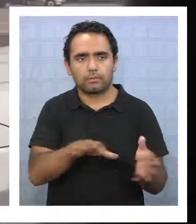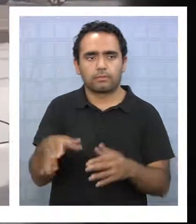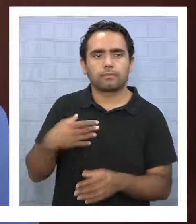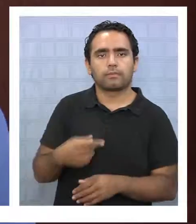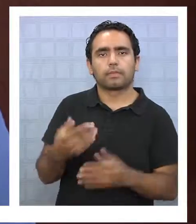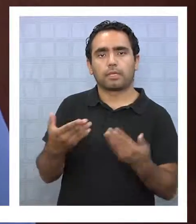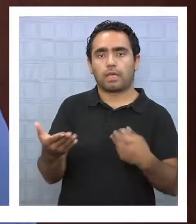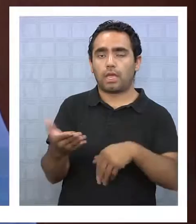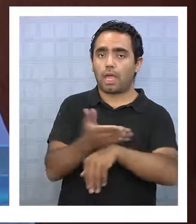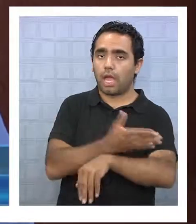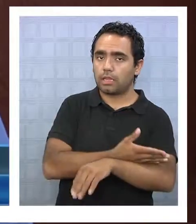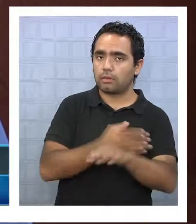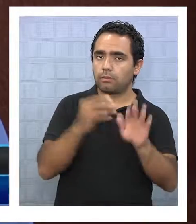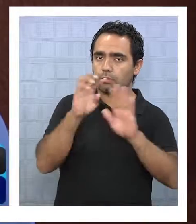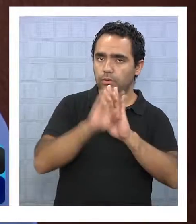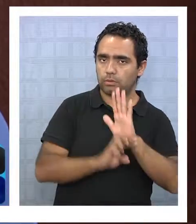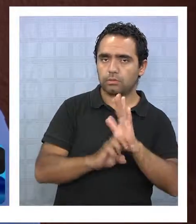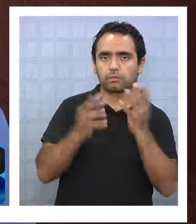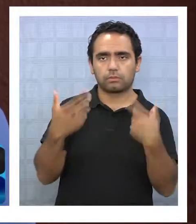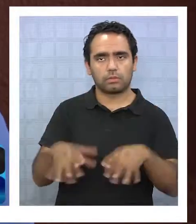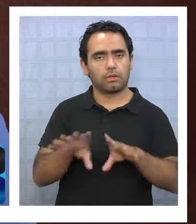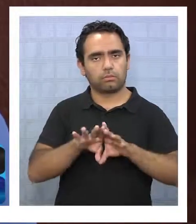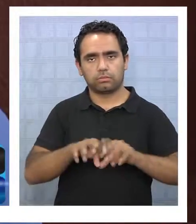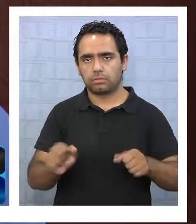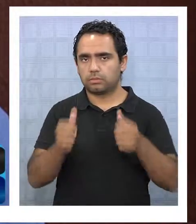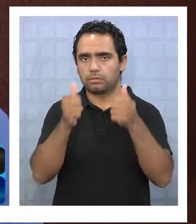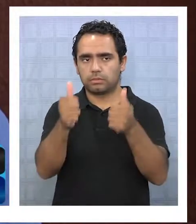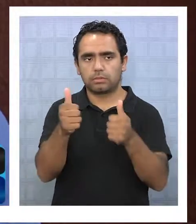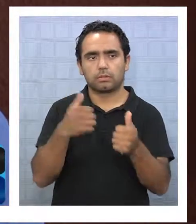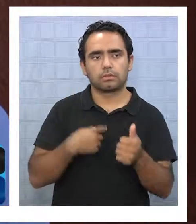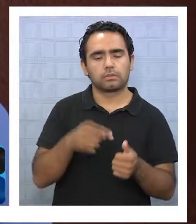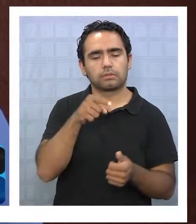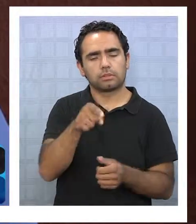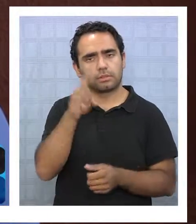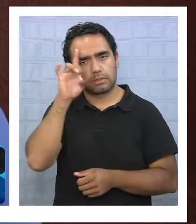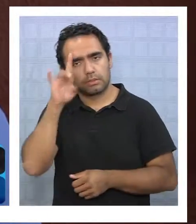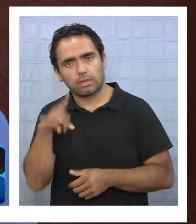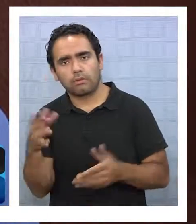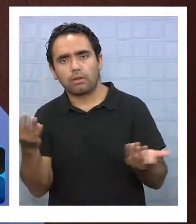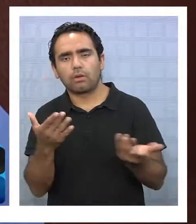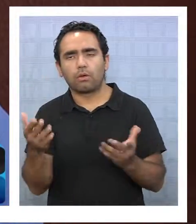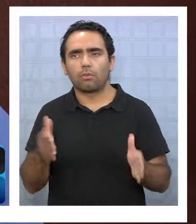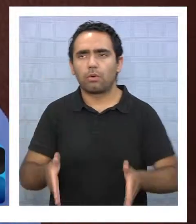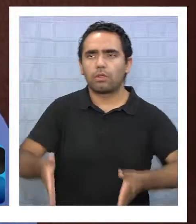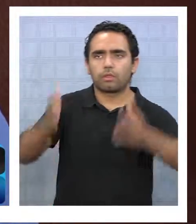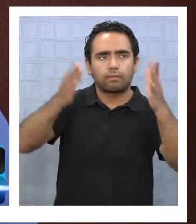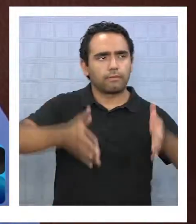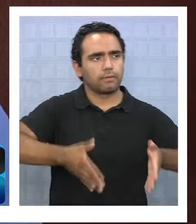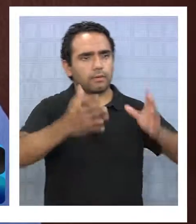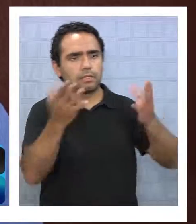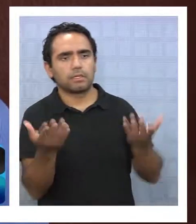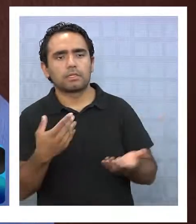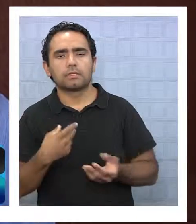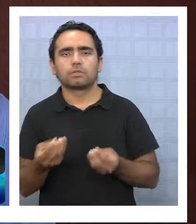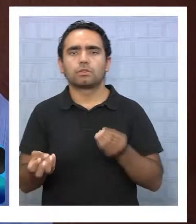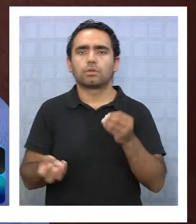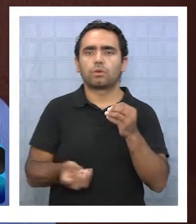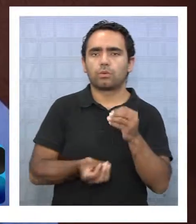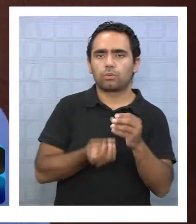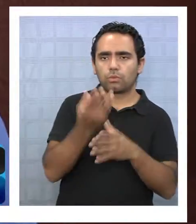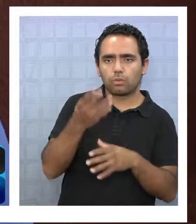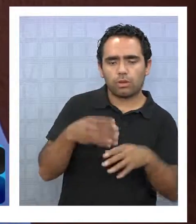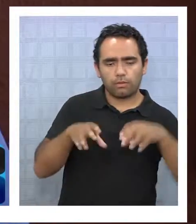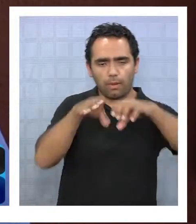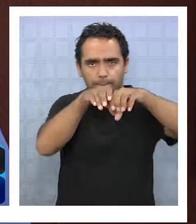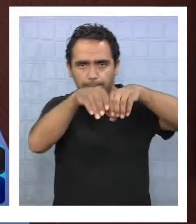anteproyecto referencial que hizo relación con dimensionar el edificio terminal, darle la cantidad de mangas, la